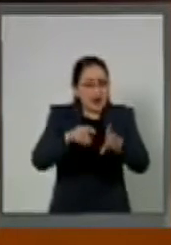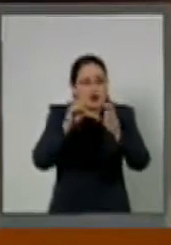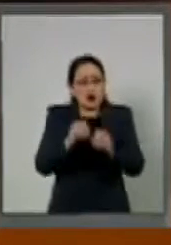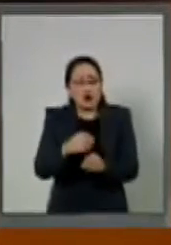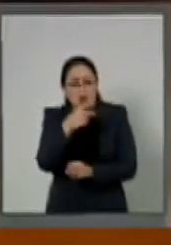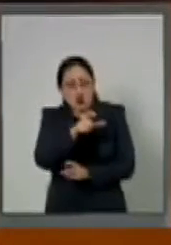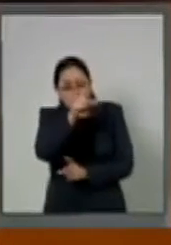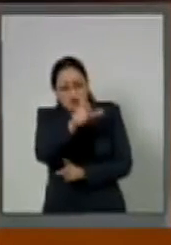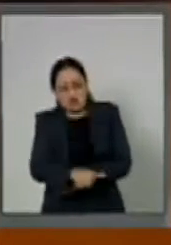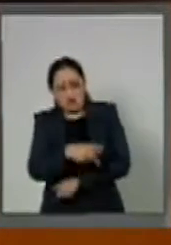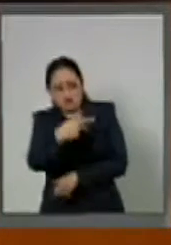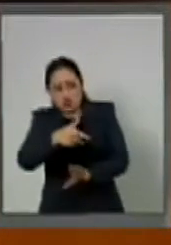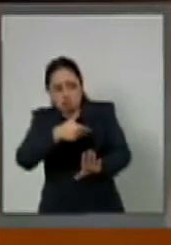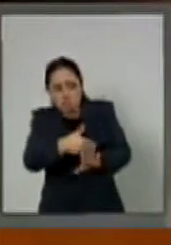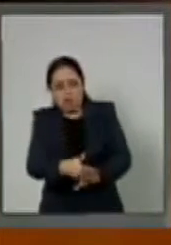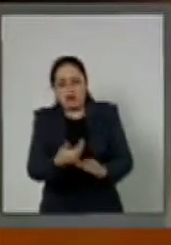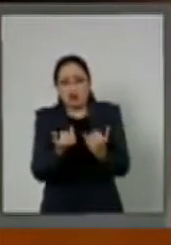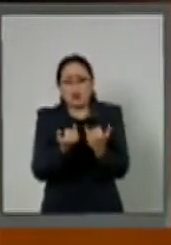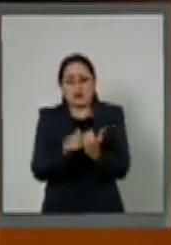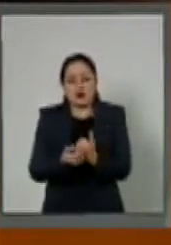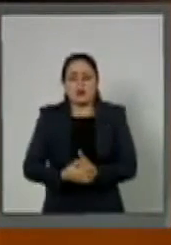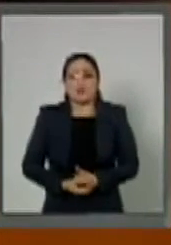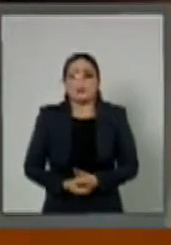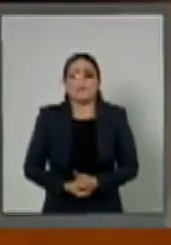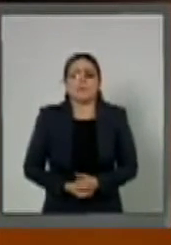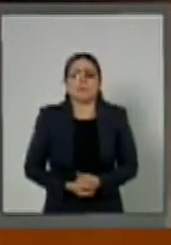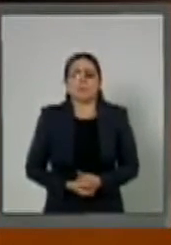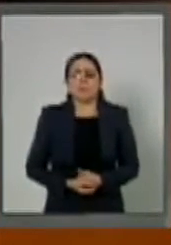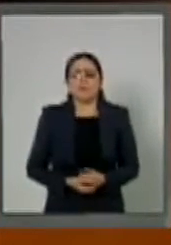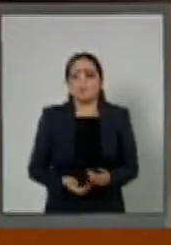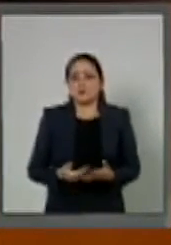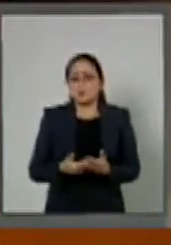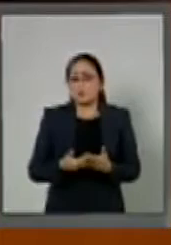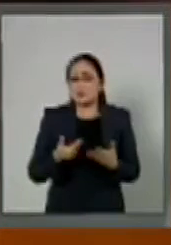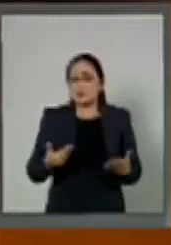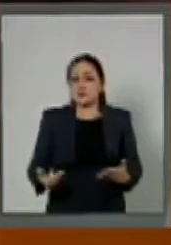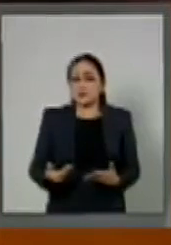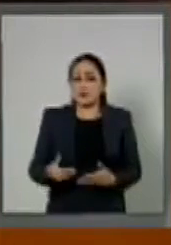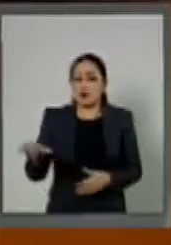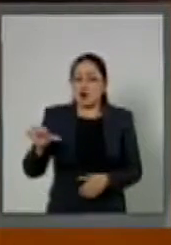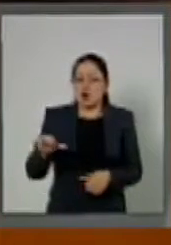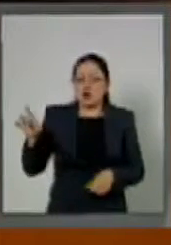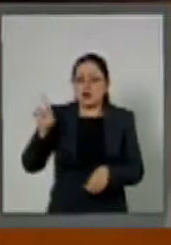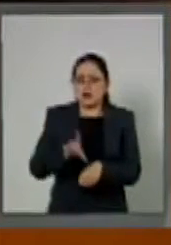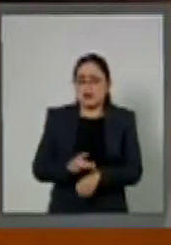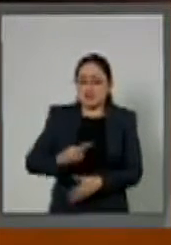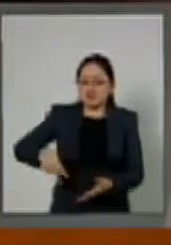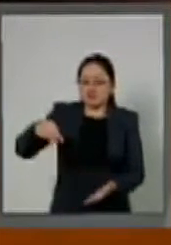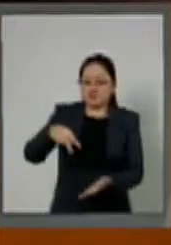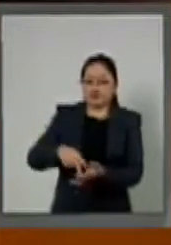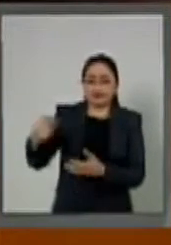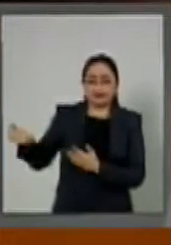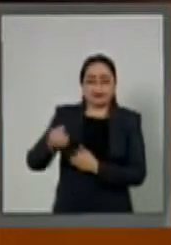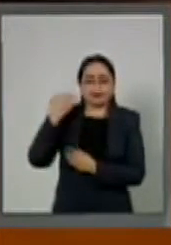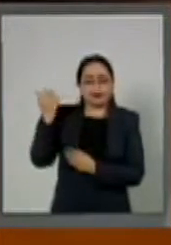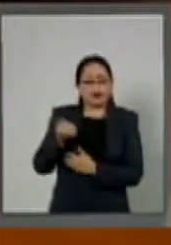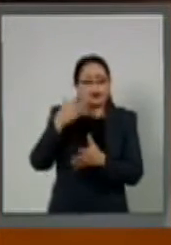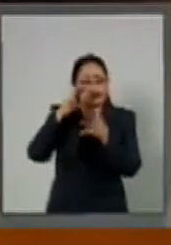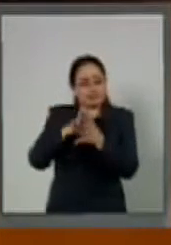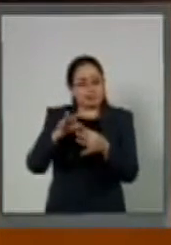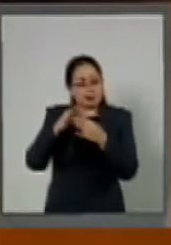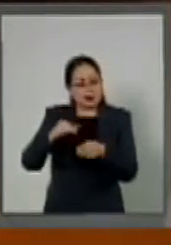él mismo. Hoy en esta, en este día, el poder hablar y el poder nos